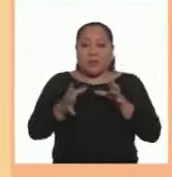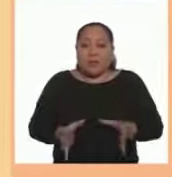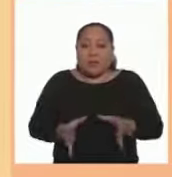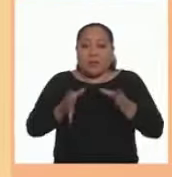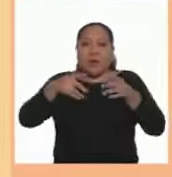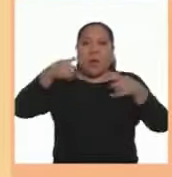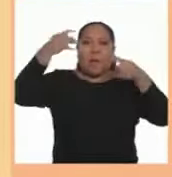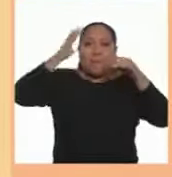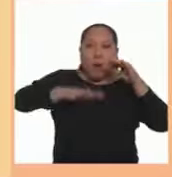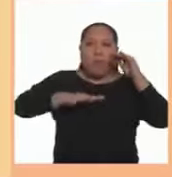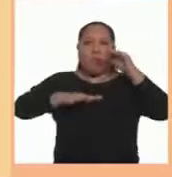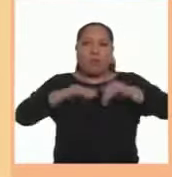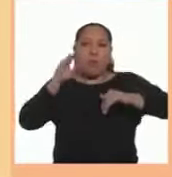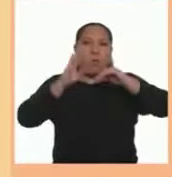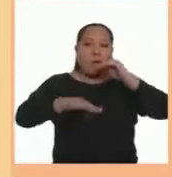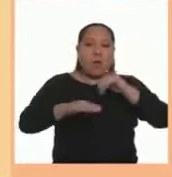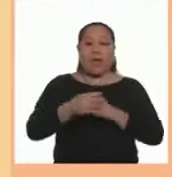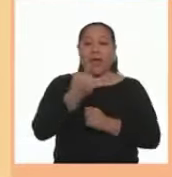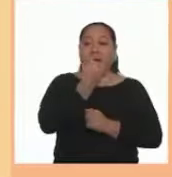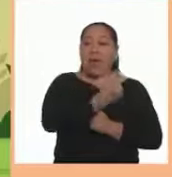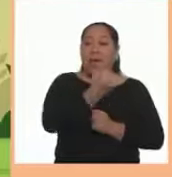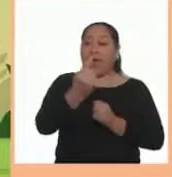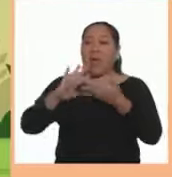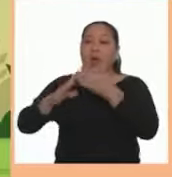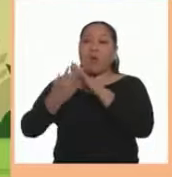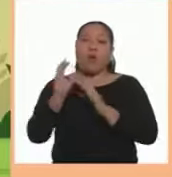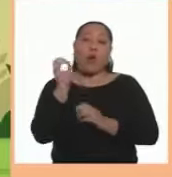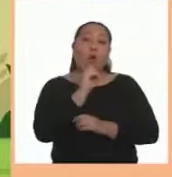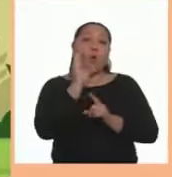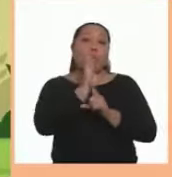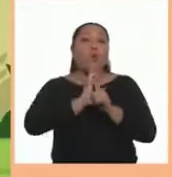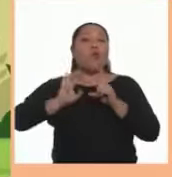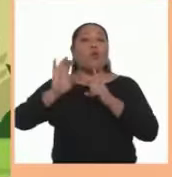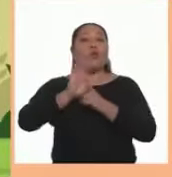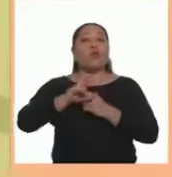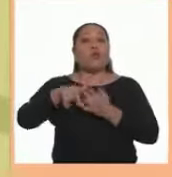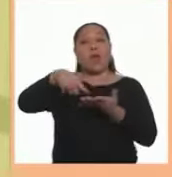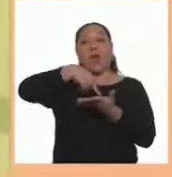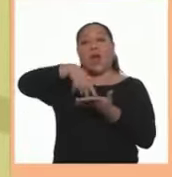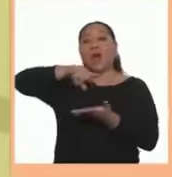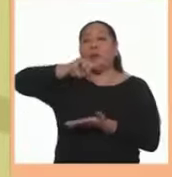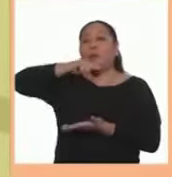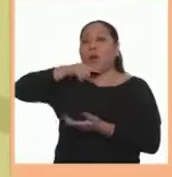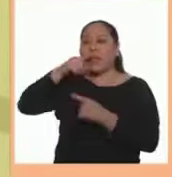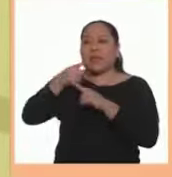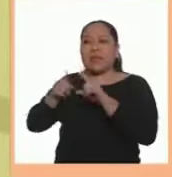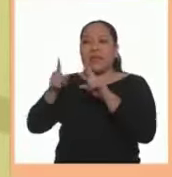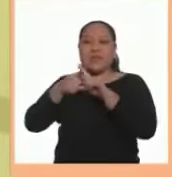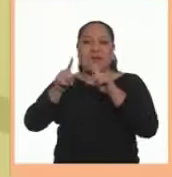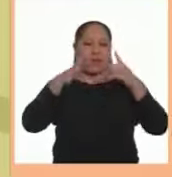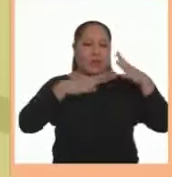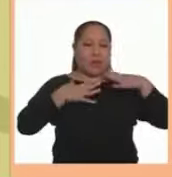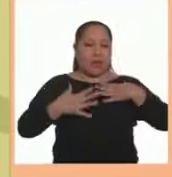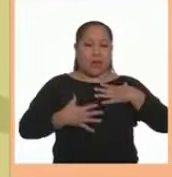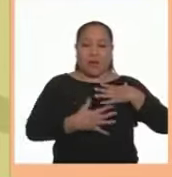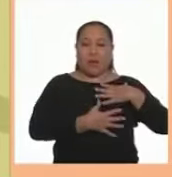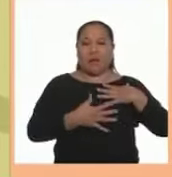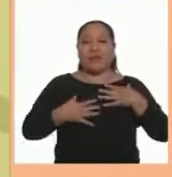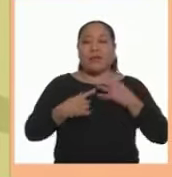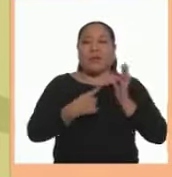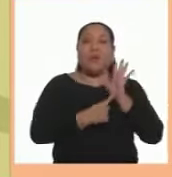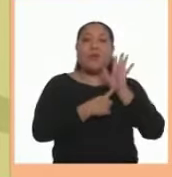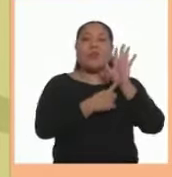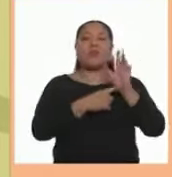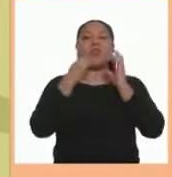tambor El bombo En cada comunidad O cultura Las bailarinas Visten diferentes